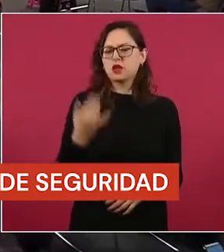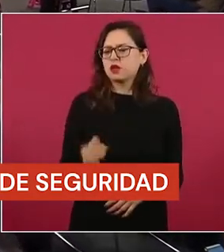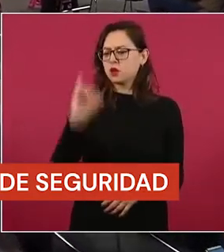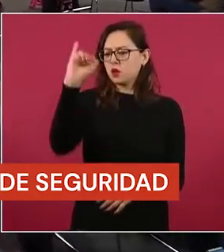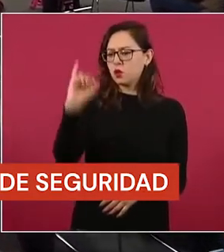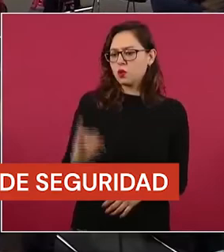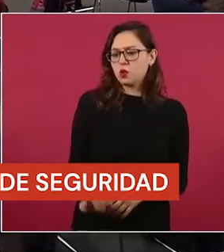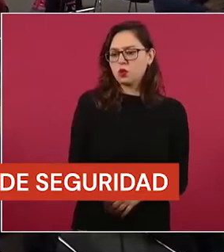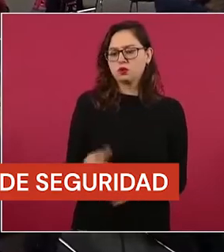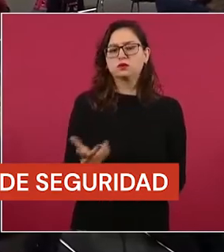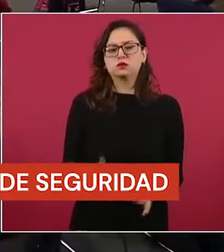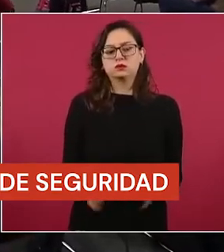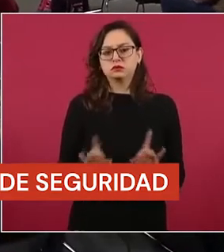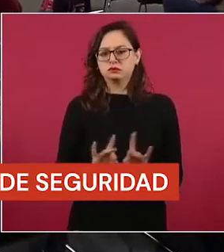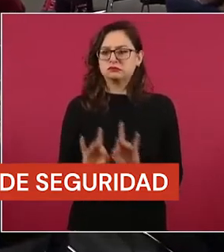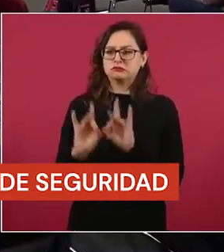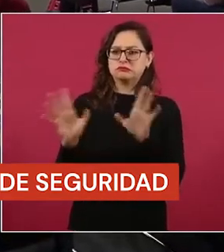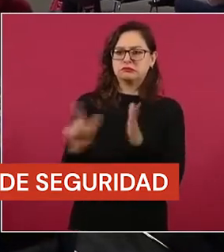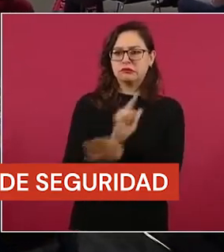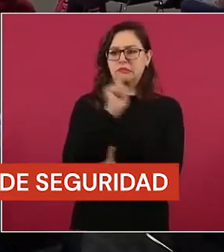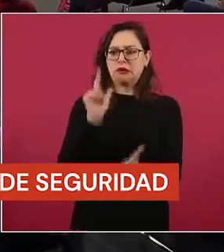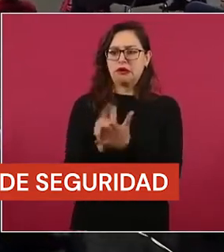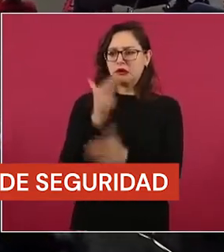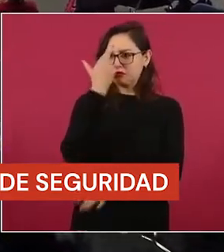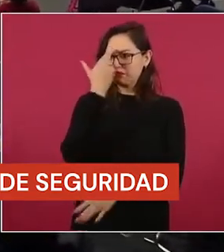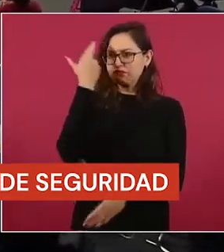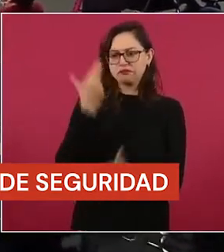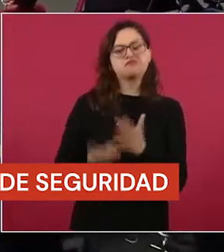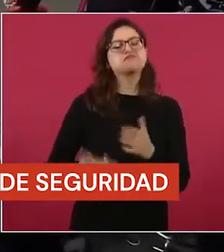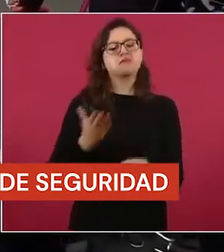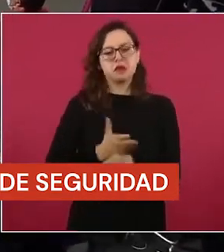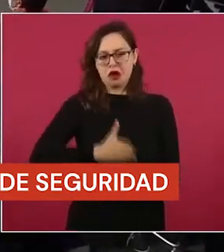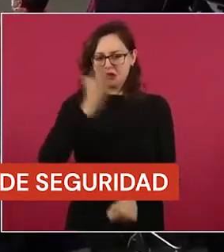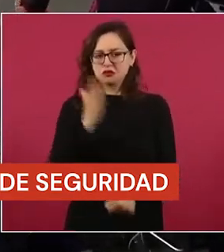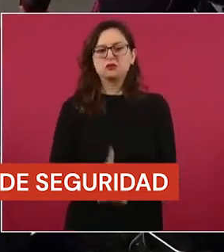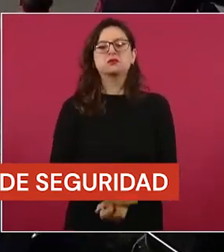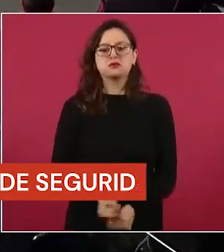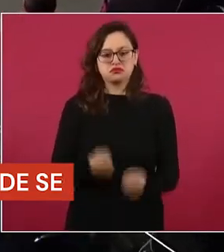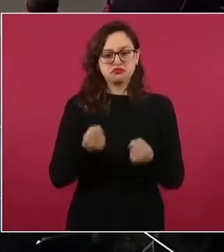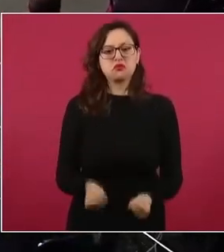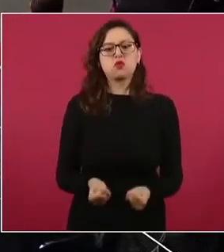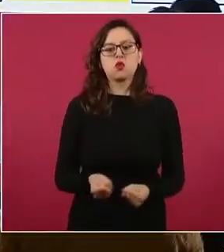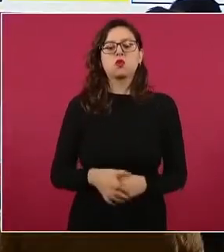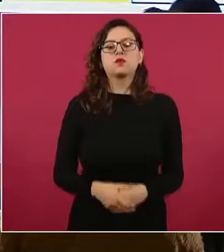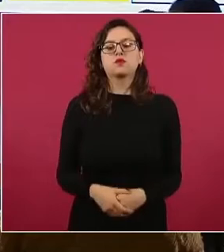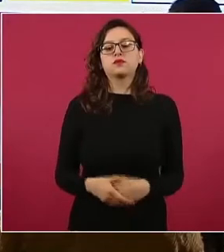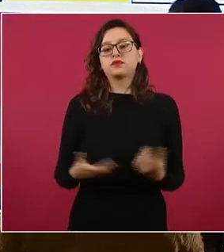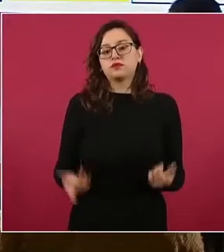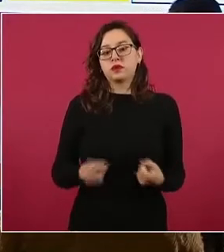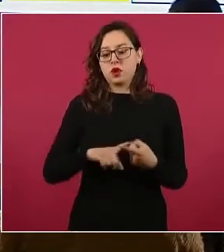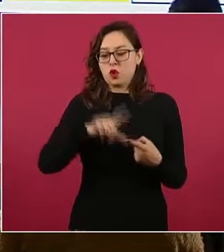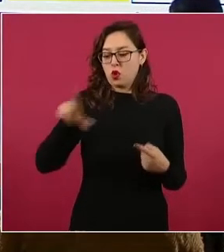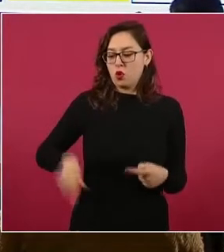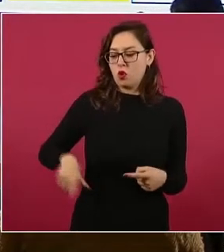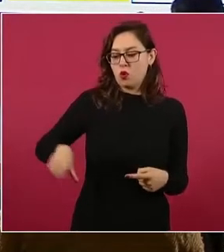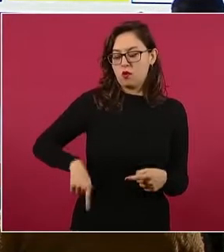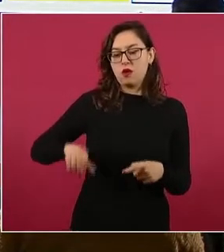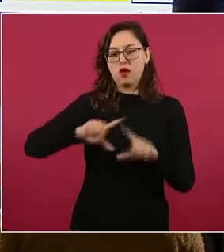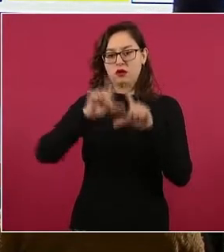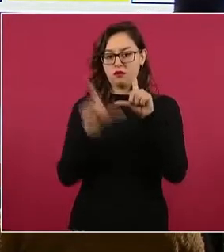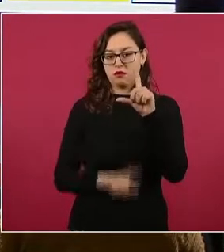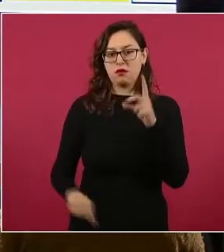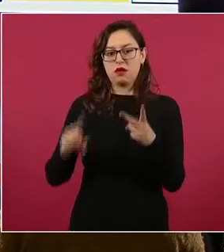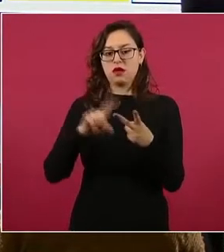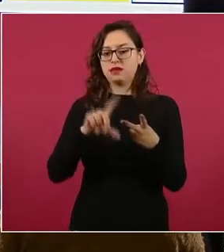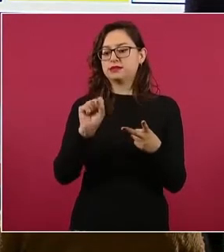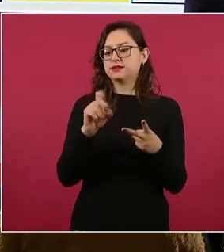Impunidad, No Hay Crimen Sin Castigo, Esfuerzo Coordinado, el Gobierno de México, Secretaría de la Defensa Nacional, Secretaría